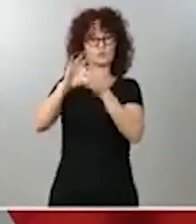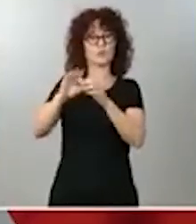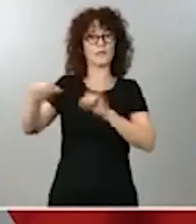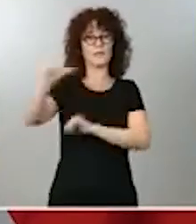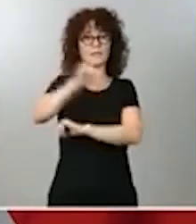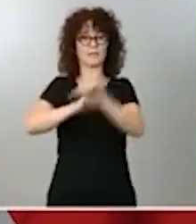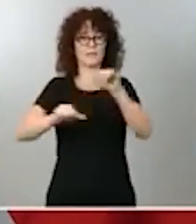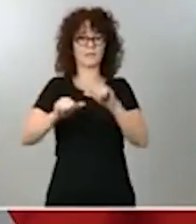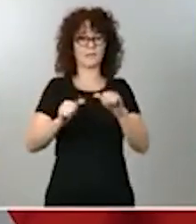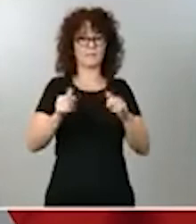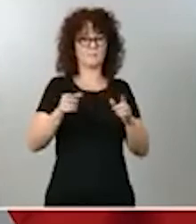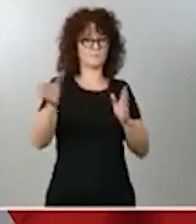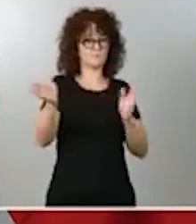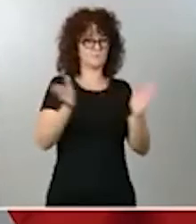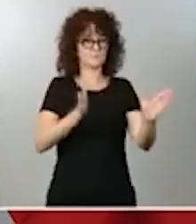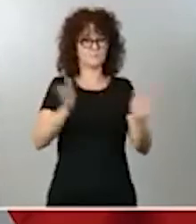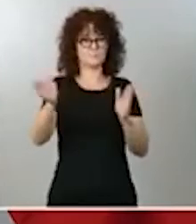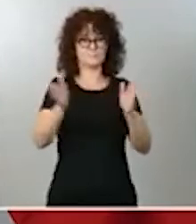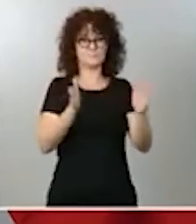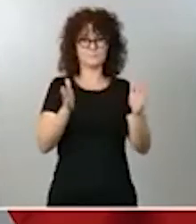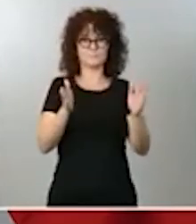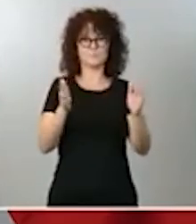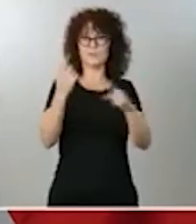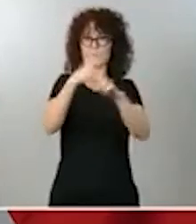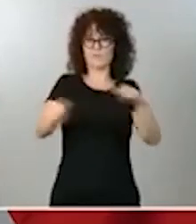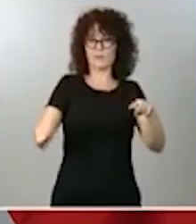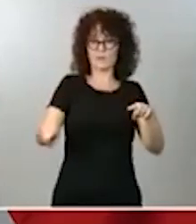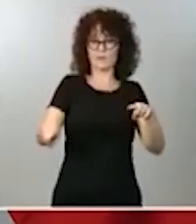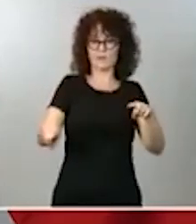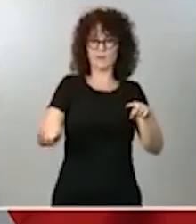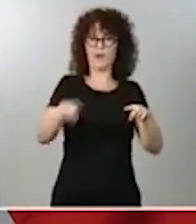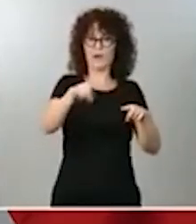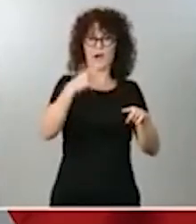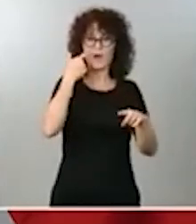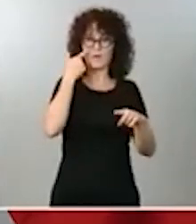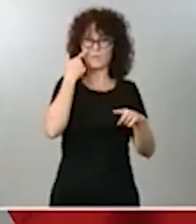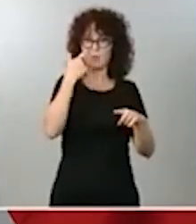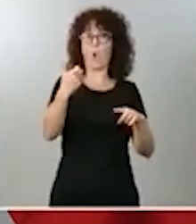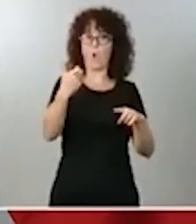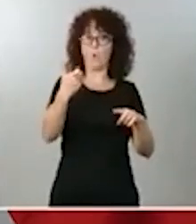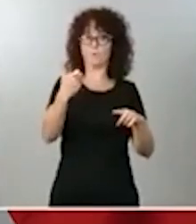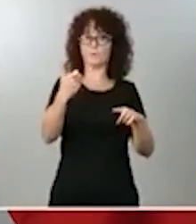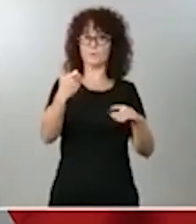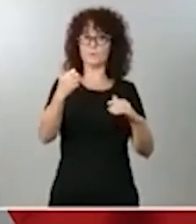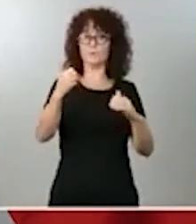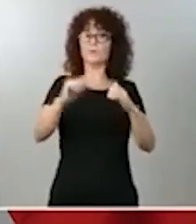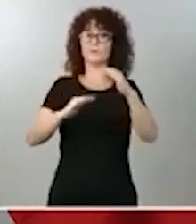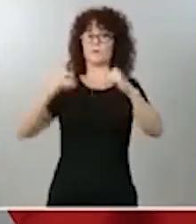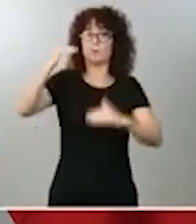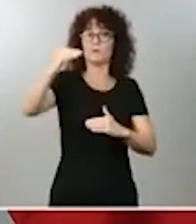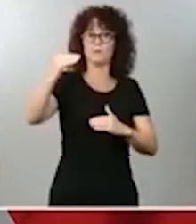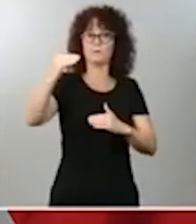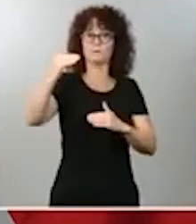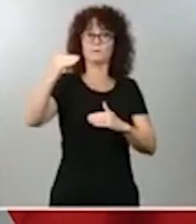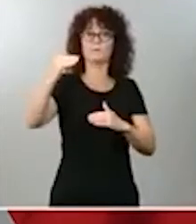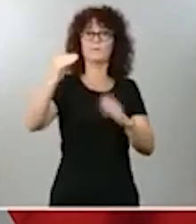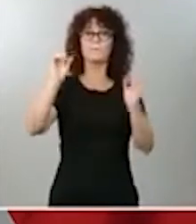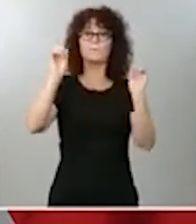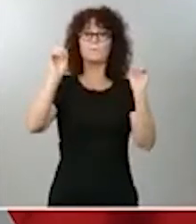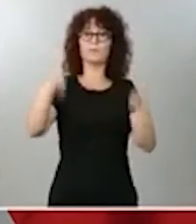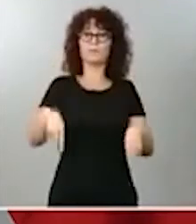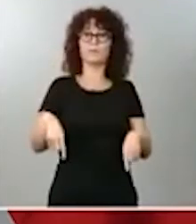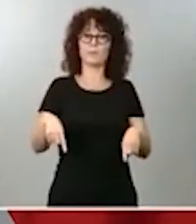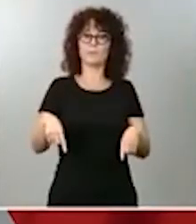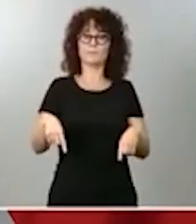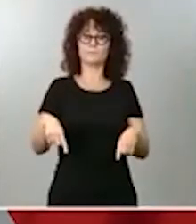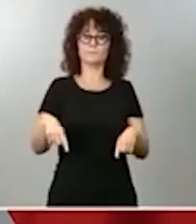no solo van a aflorar las desigualdades, sino que vamos también a permitir con